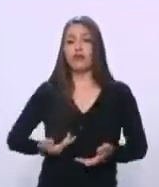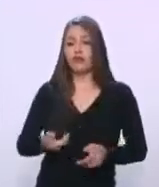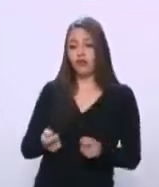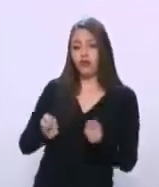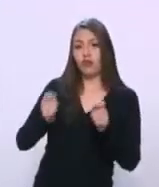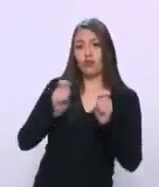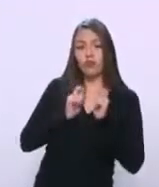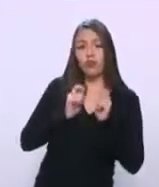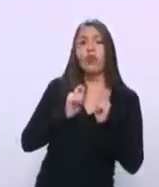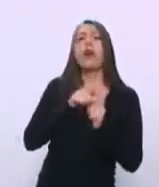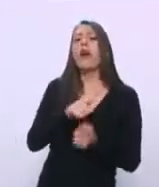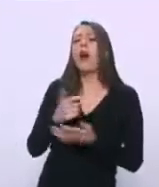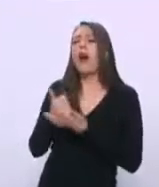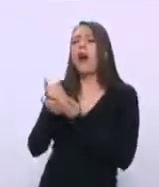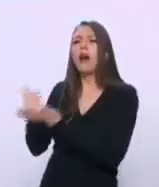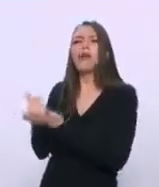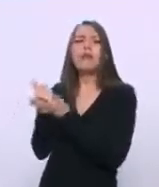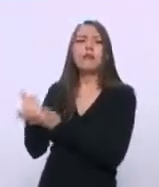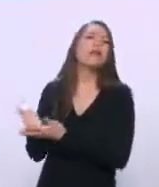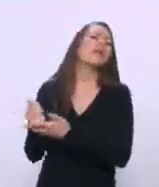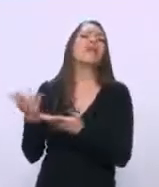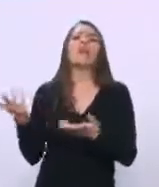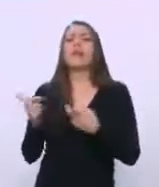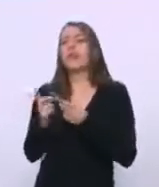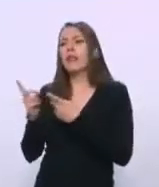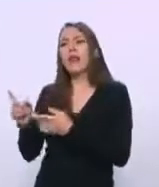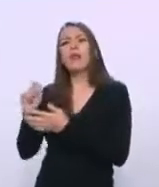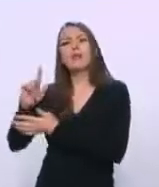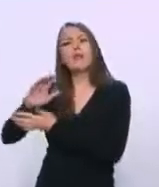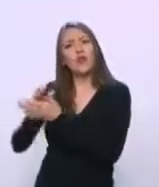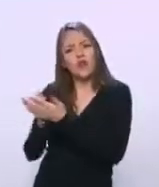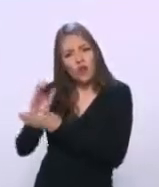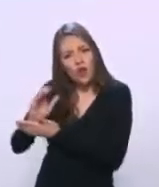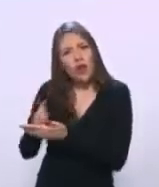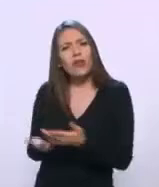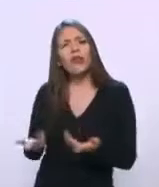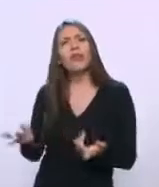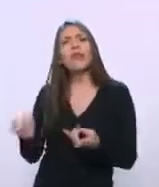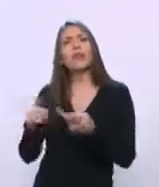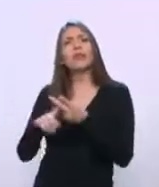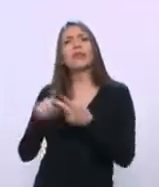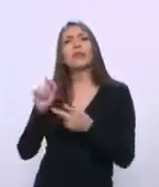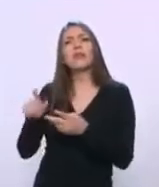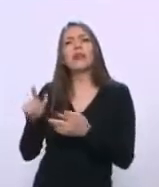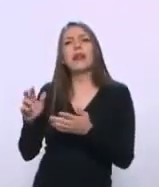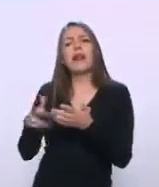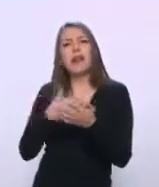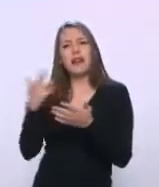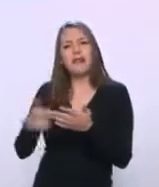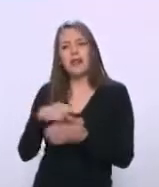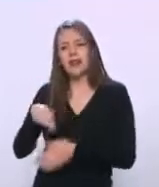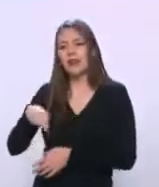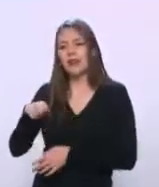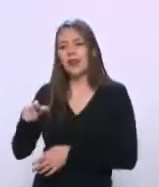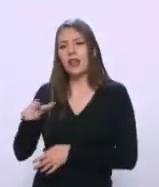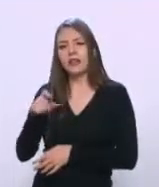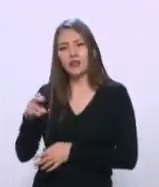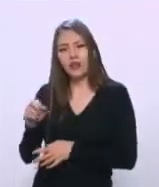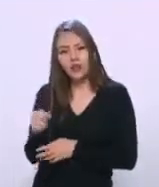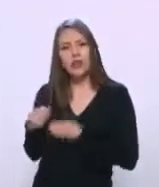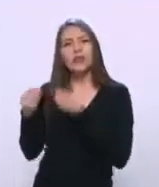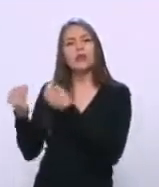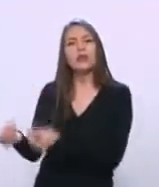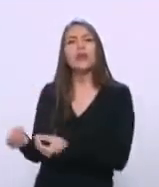entregaban contratos, como dice el presidente, le compraban la revista Nexos, tenía un centro de